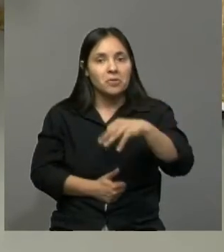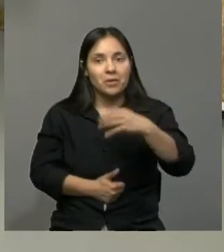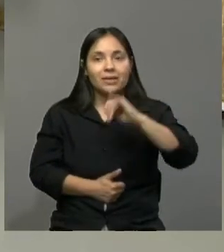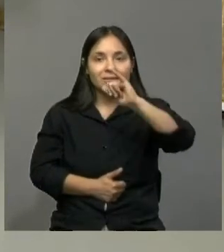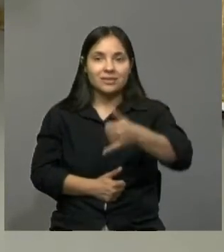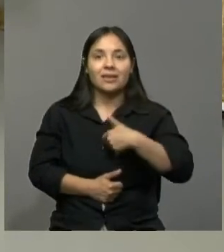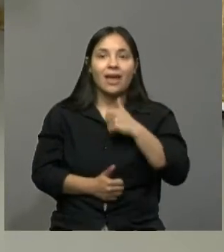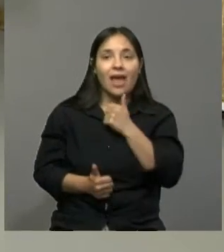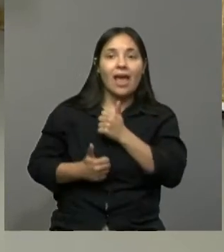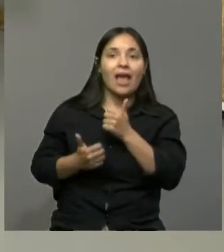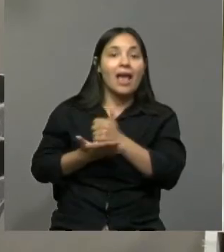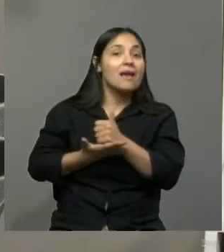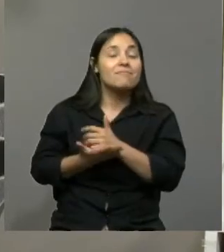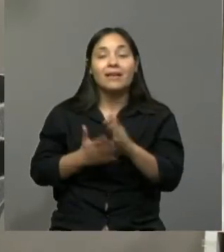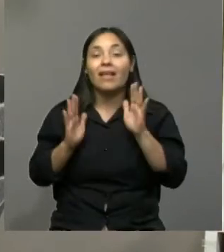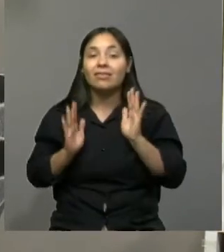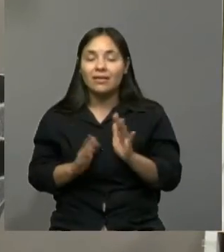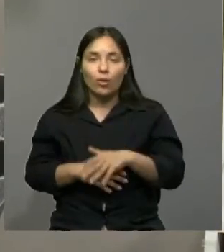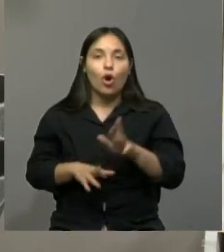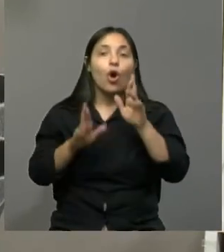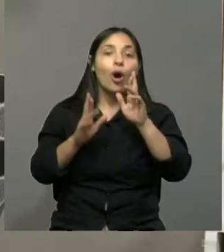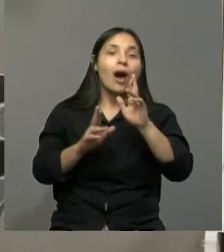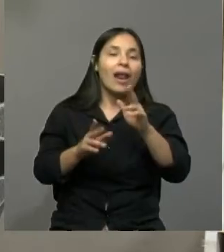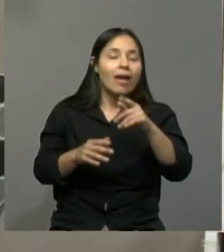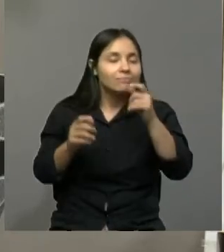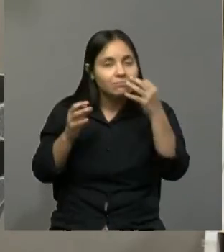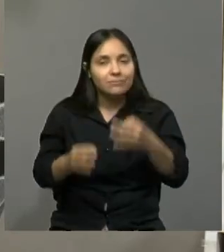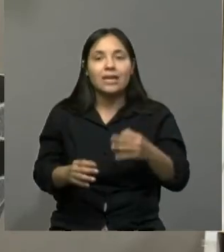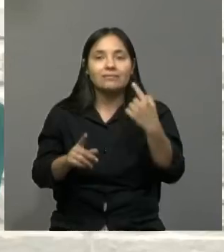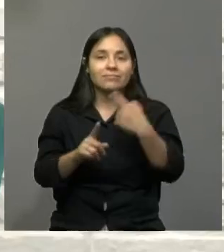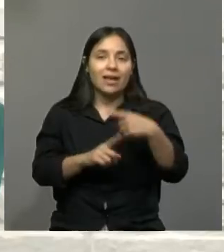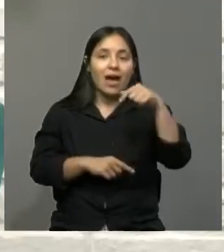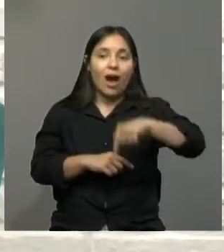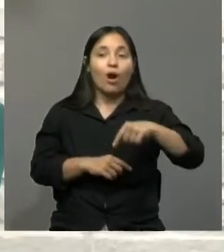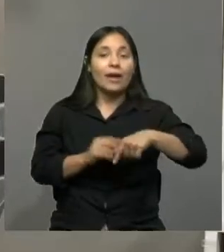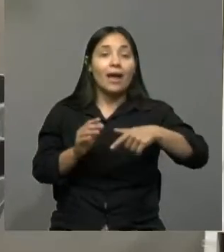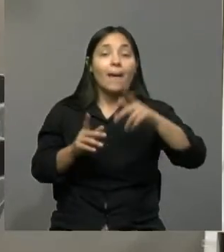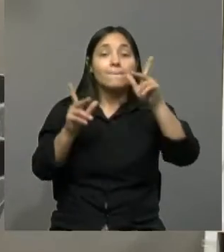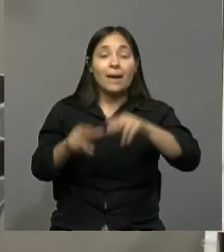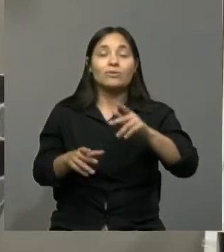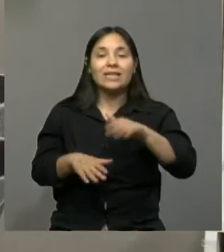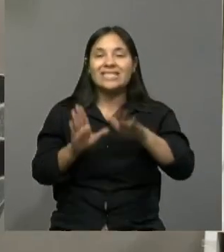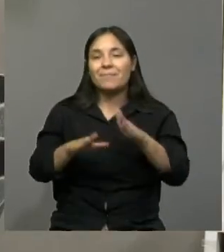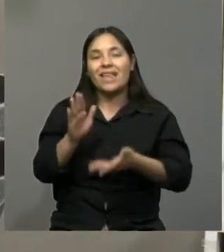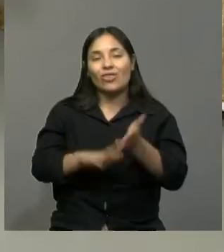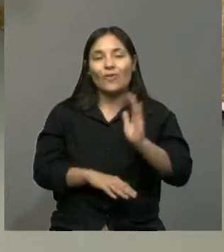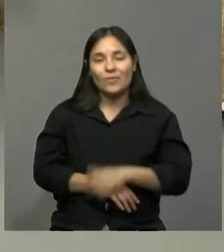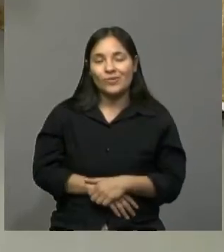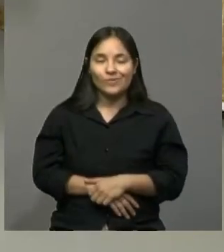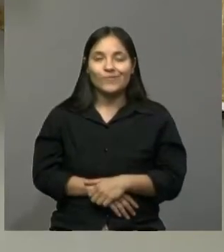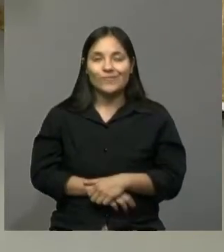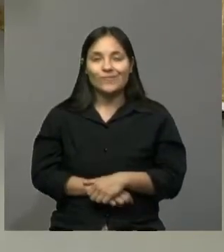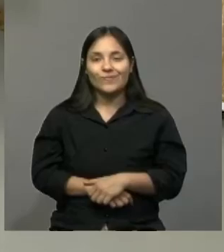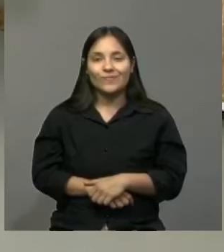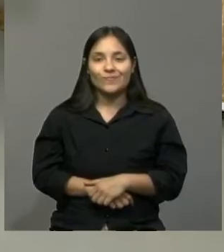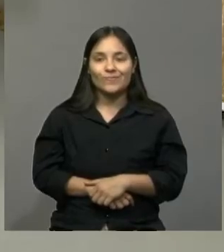bueno, todas las expectativas. Bueno, ojalá les vaya excelente. Nos vamos sin una pausa. Zapateando nos vamos. Nos vamos zapateando. Al corte. Bueno. ¿Qué